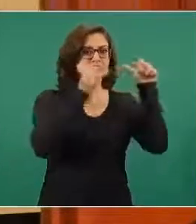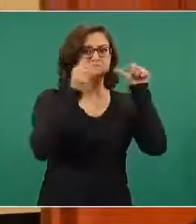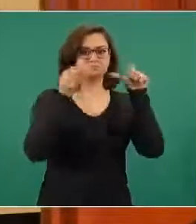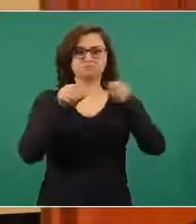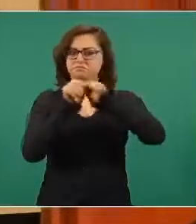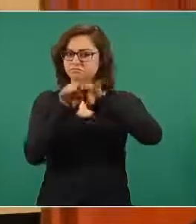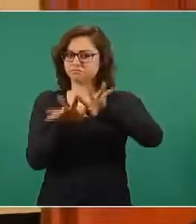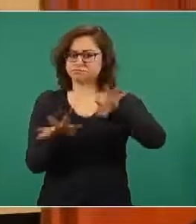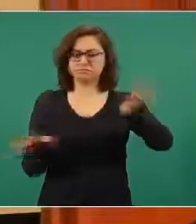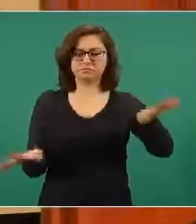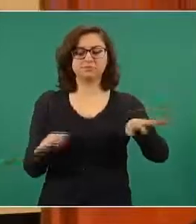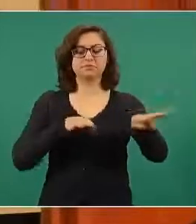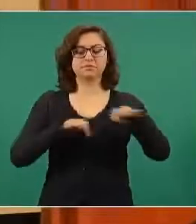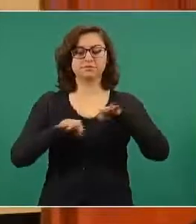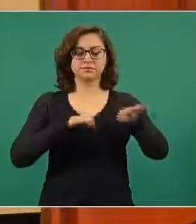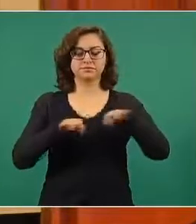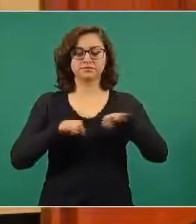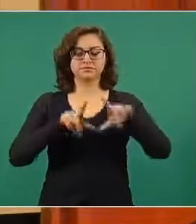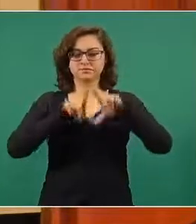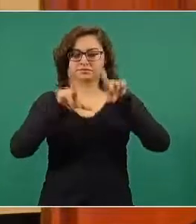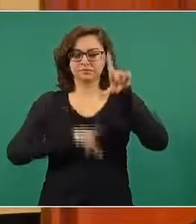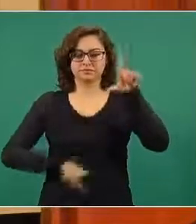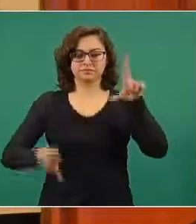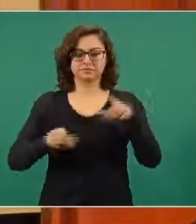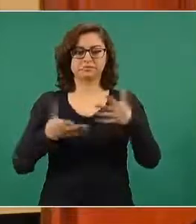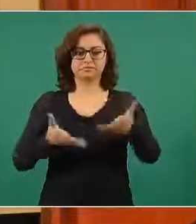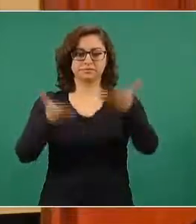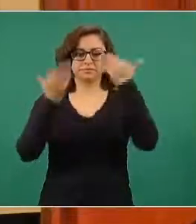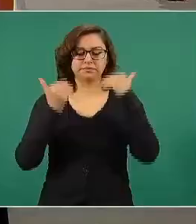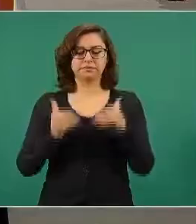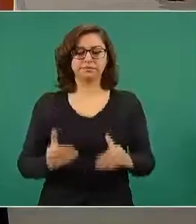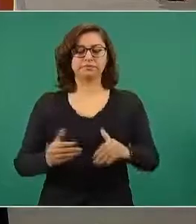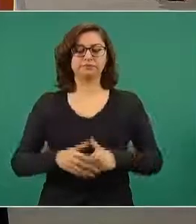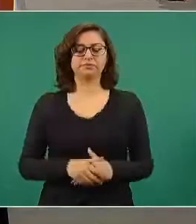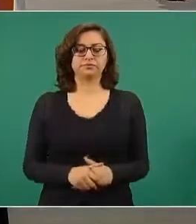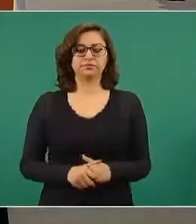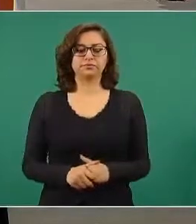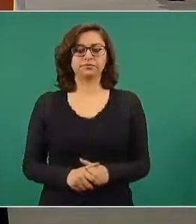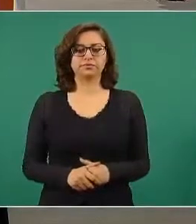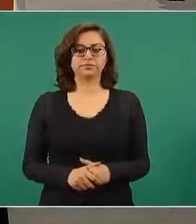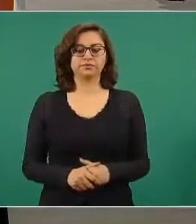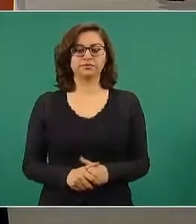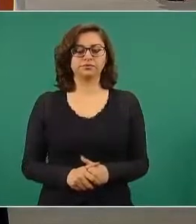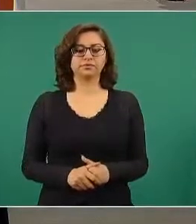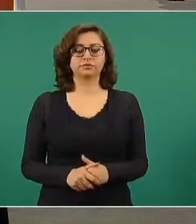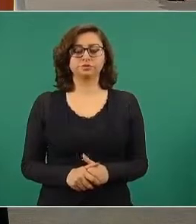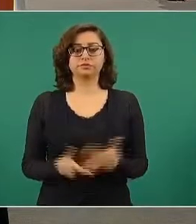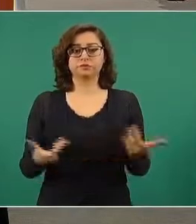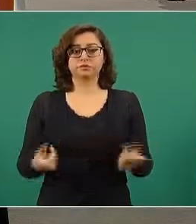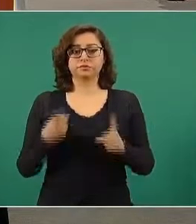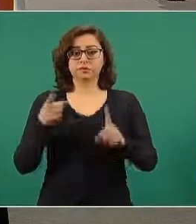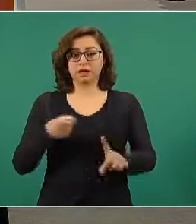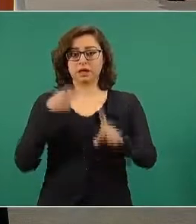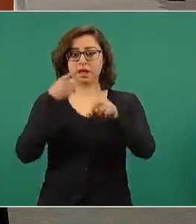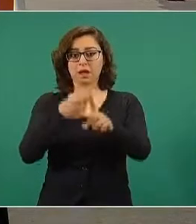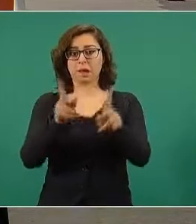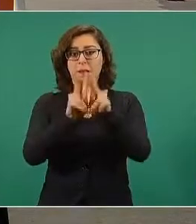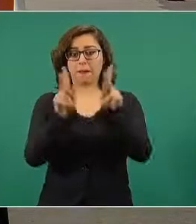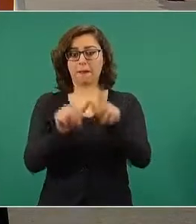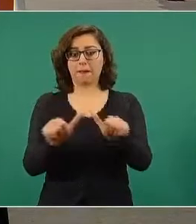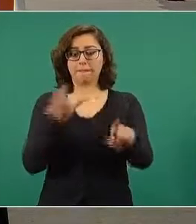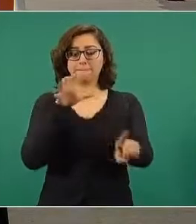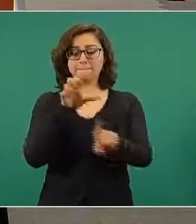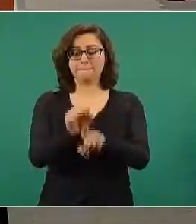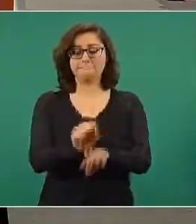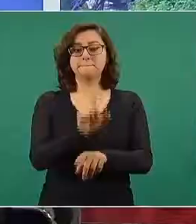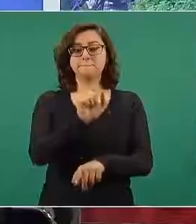despliegue. La que sigue, por favor. En ese sentido, para las operaciones para la construcción de la paz, en este periodo del 21 de